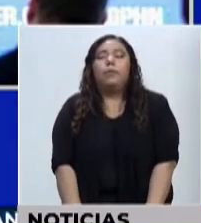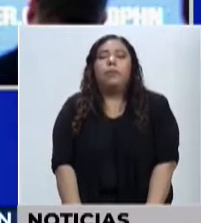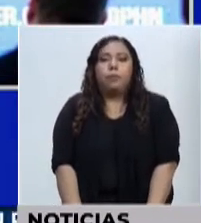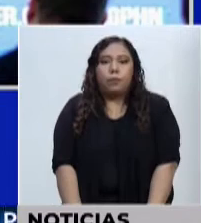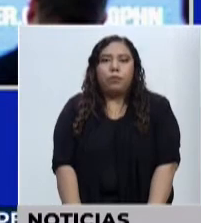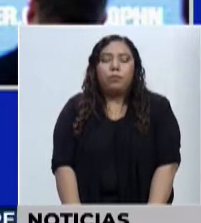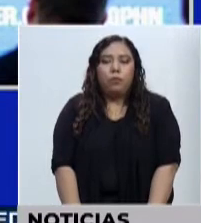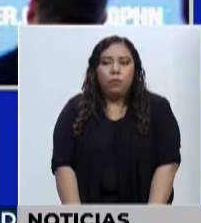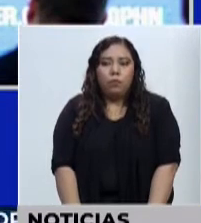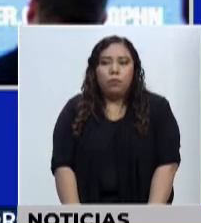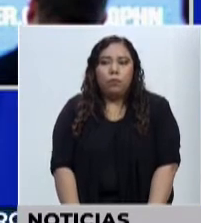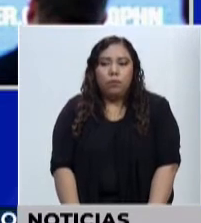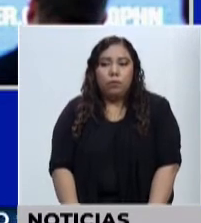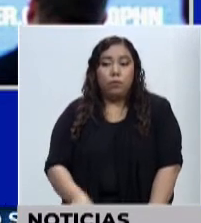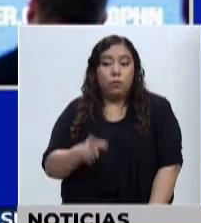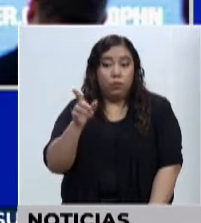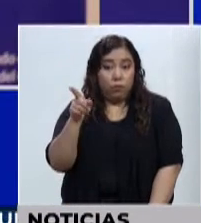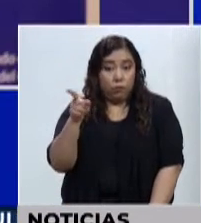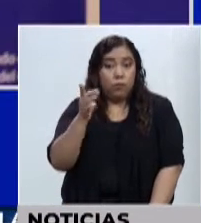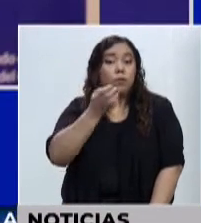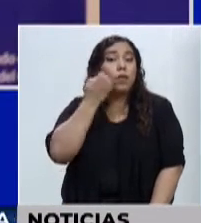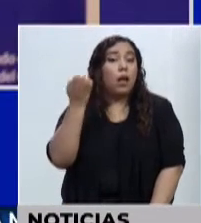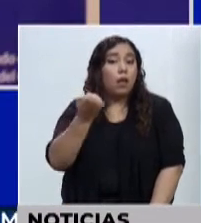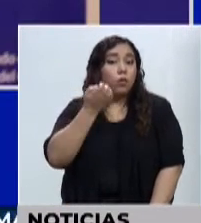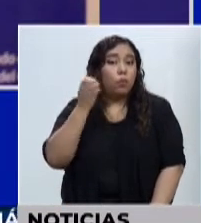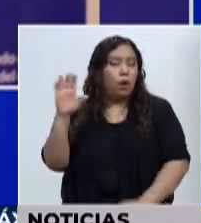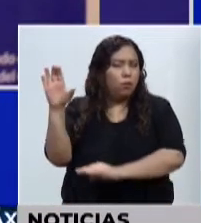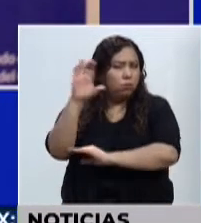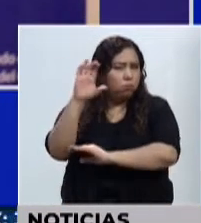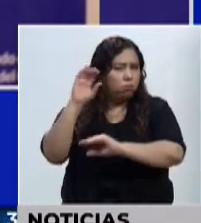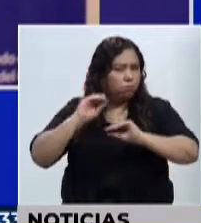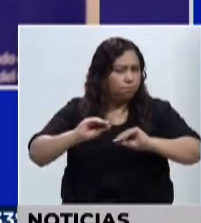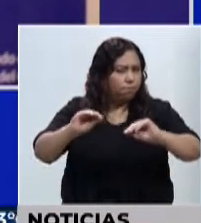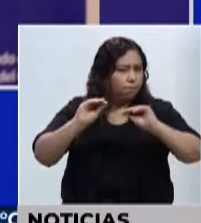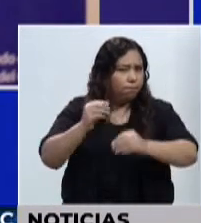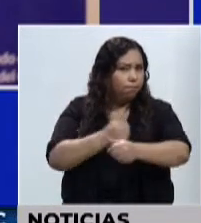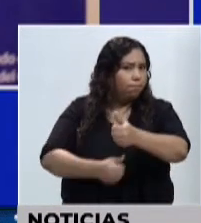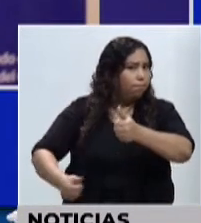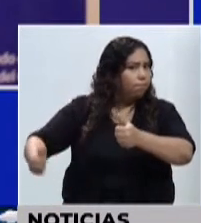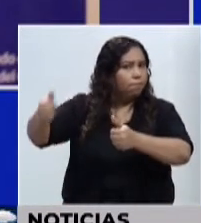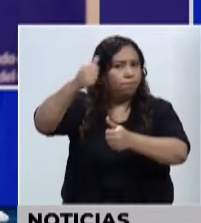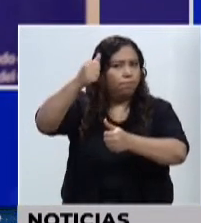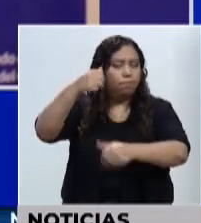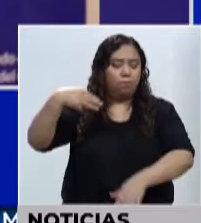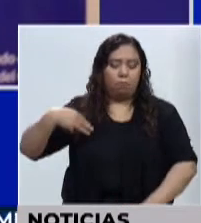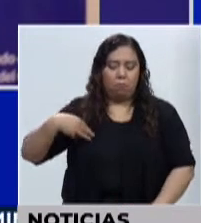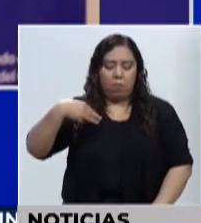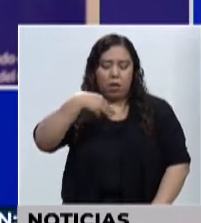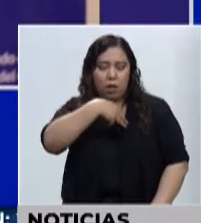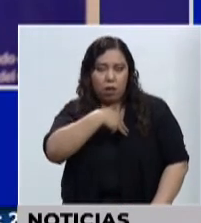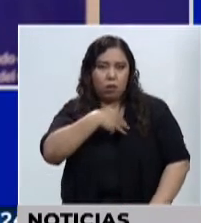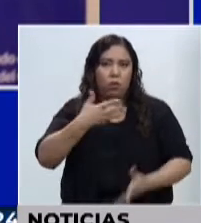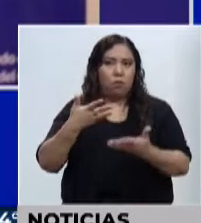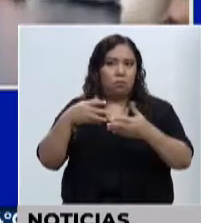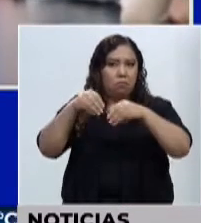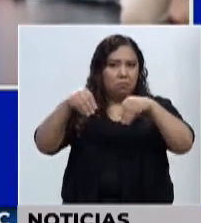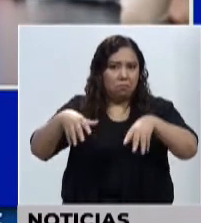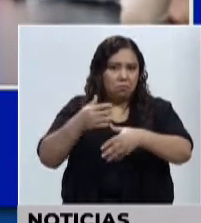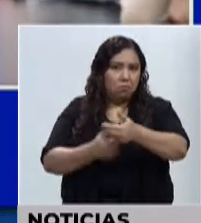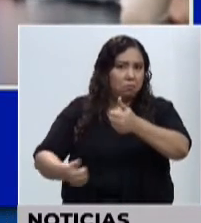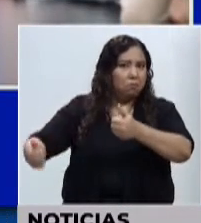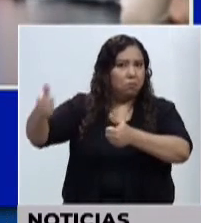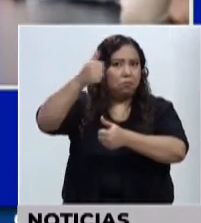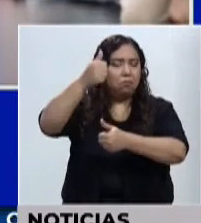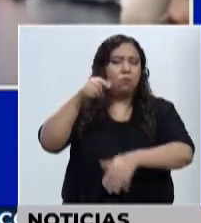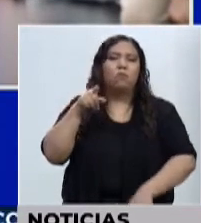pretende esta escuela de alta gerencia pública lograr precisamente estos resultados de